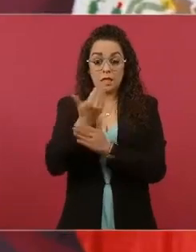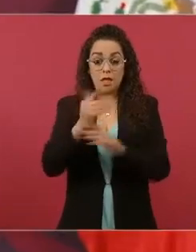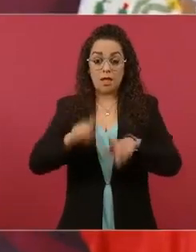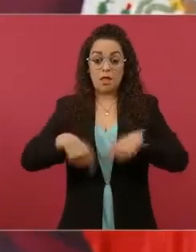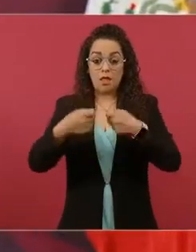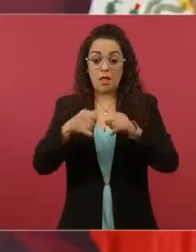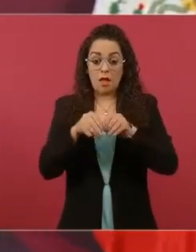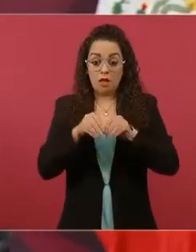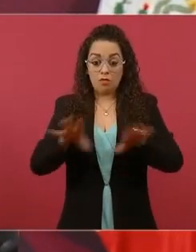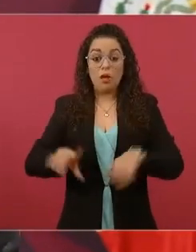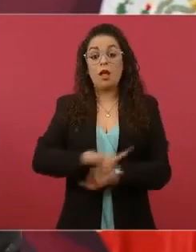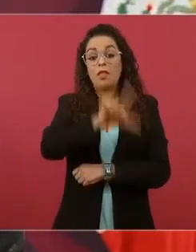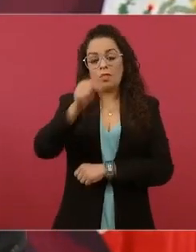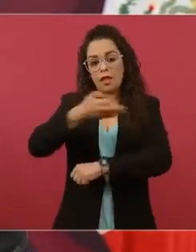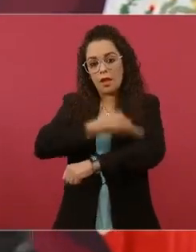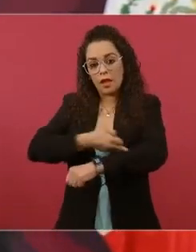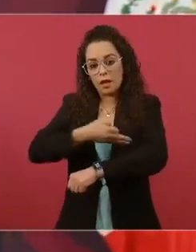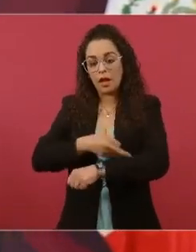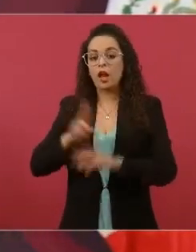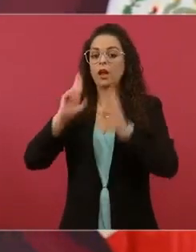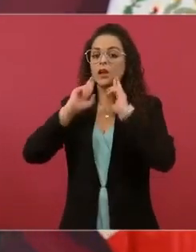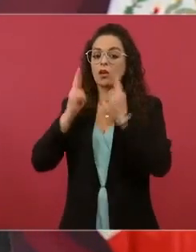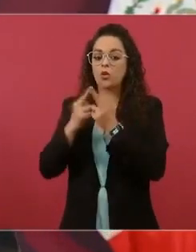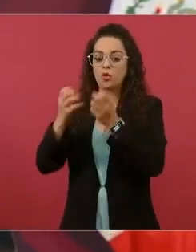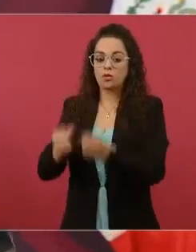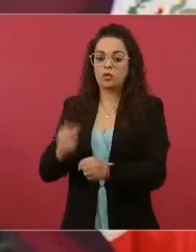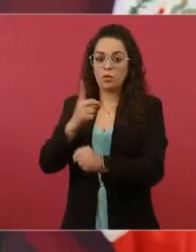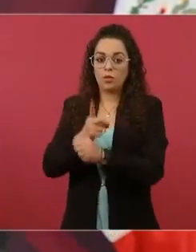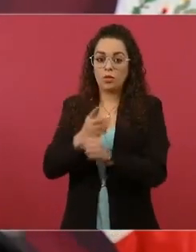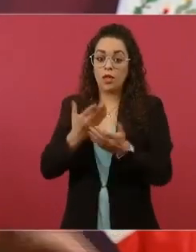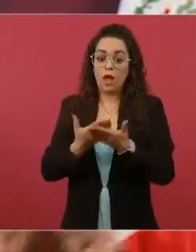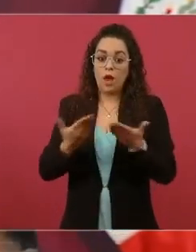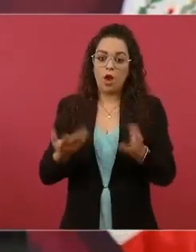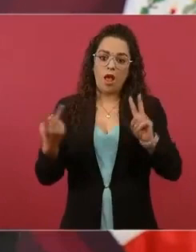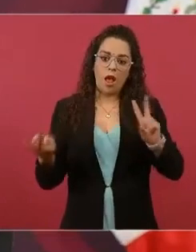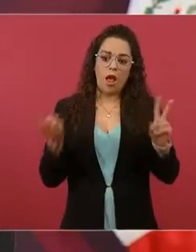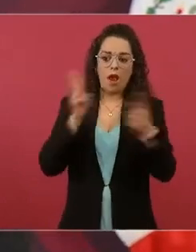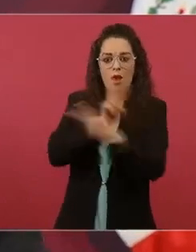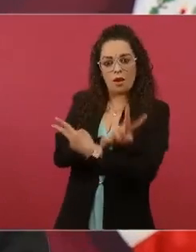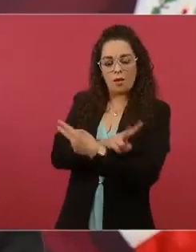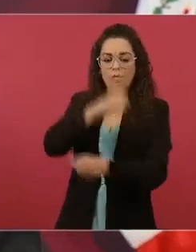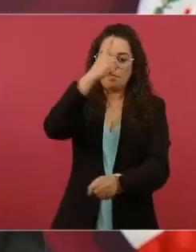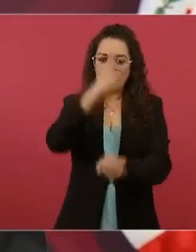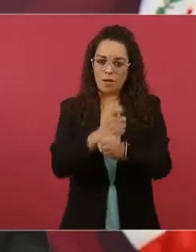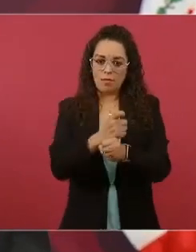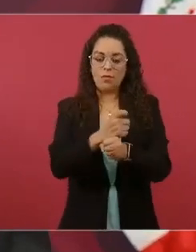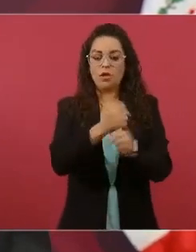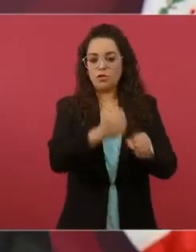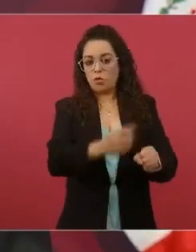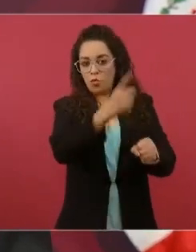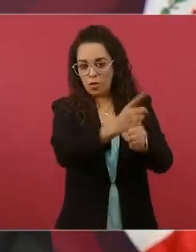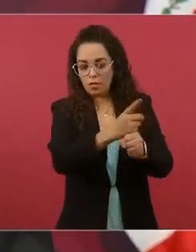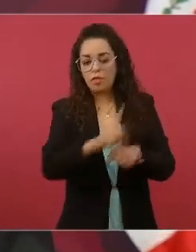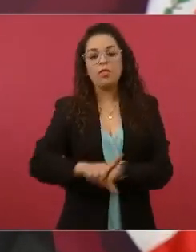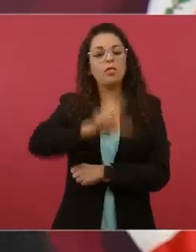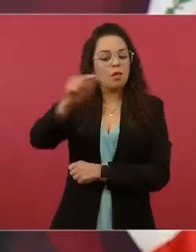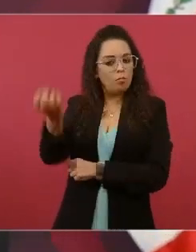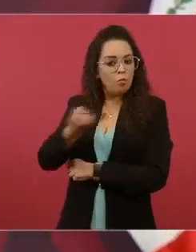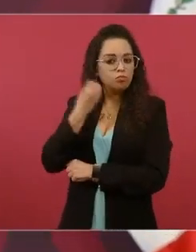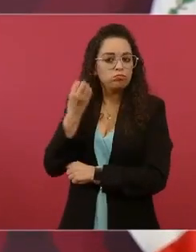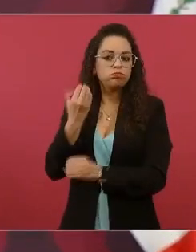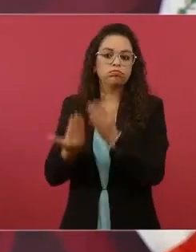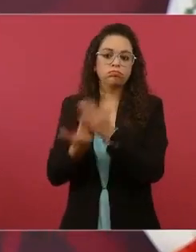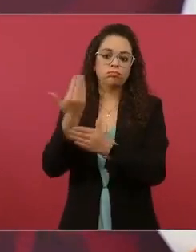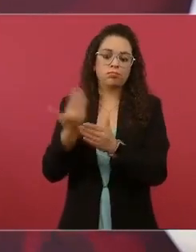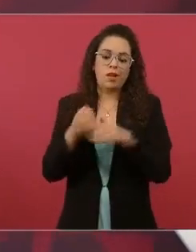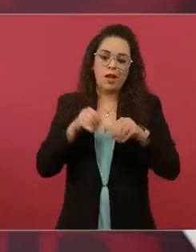luego tenía yo la reunión del Gabinete de Seguridad, ahora es primero Gabinete de Seguridad y luego la conferencia. Pues